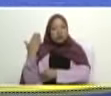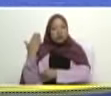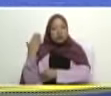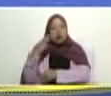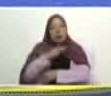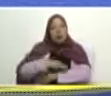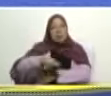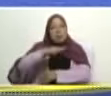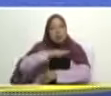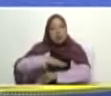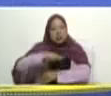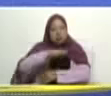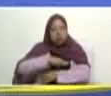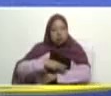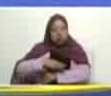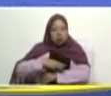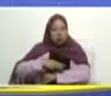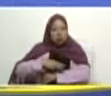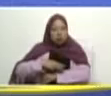la gran misión